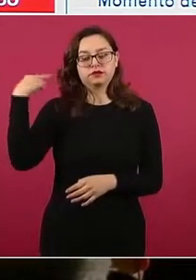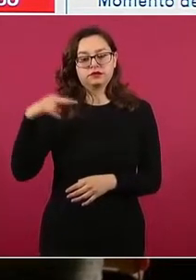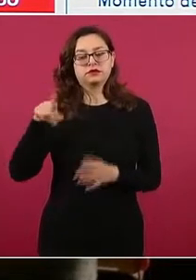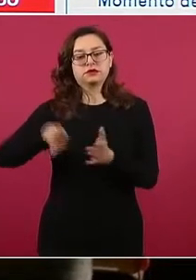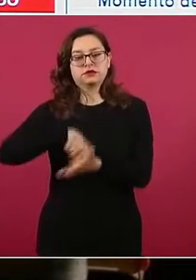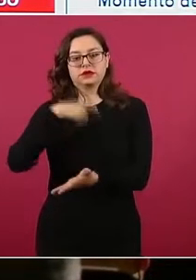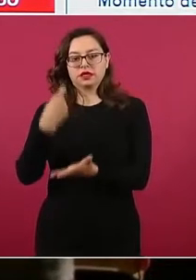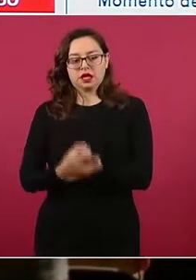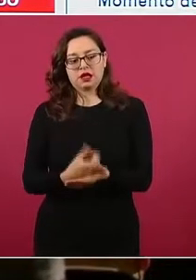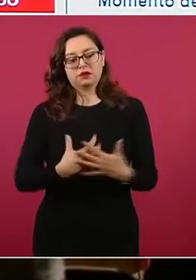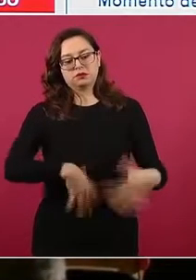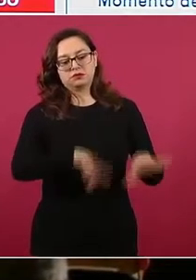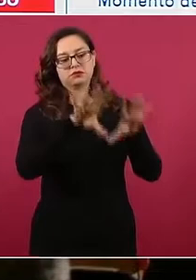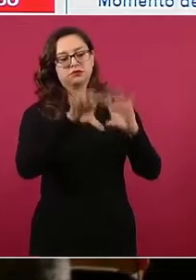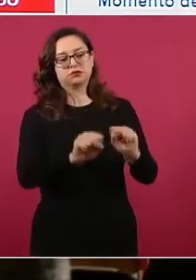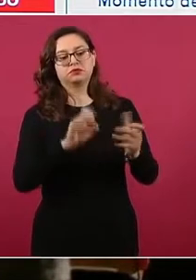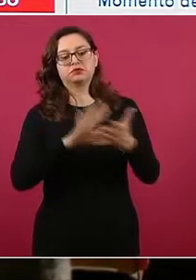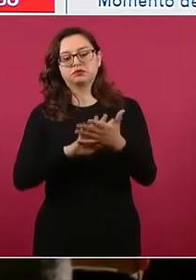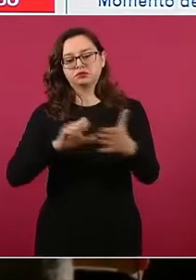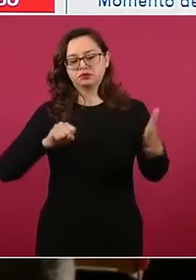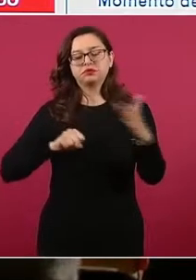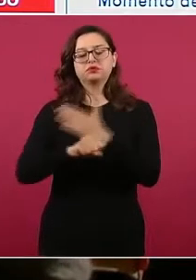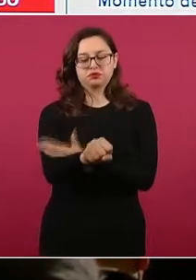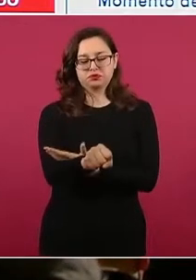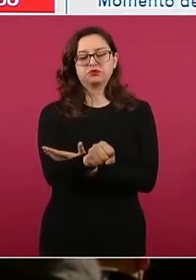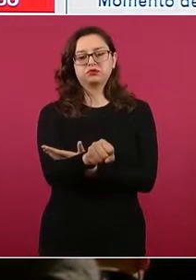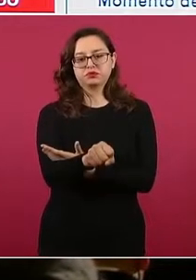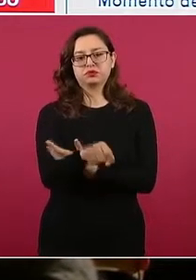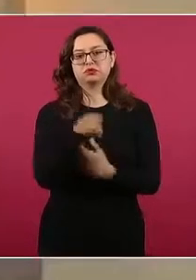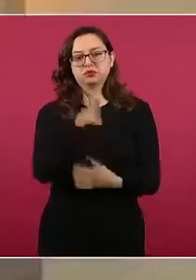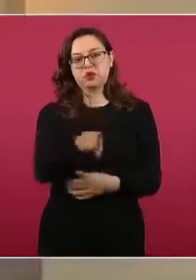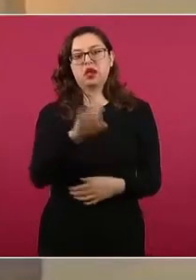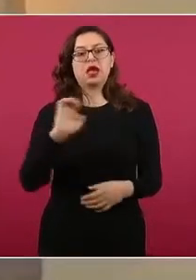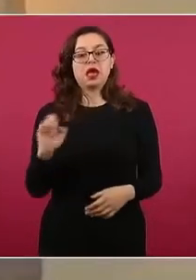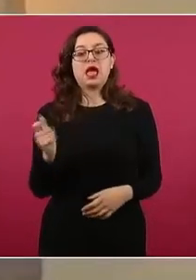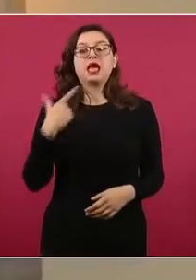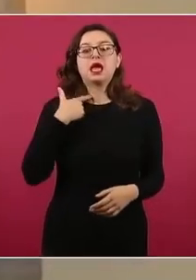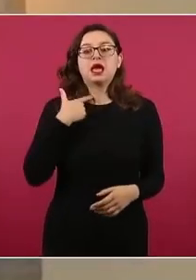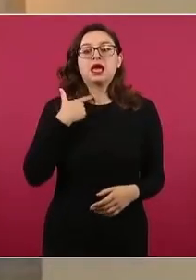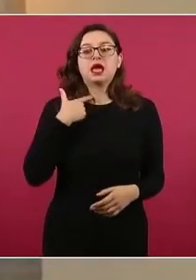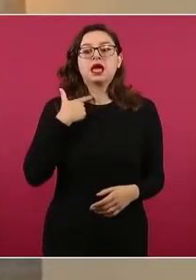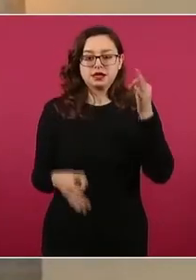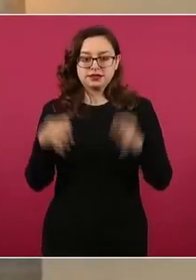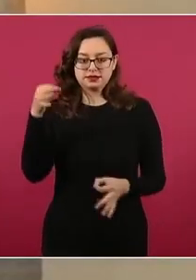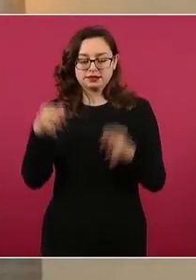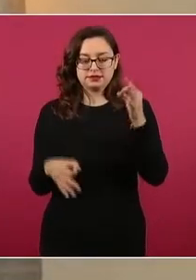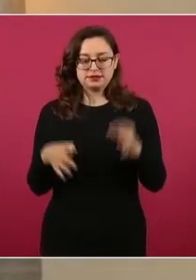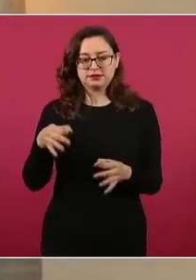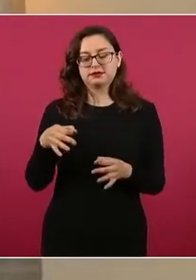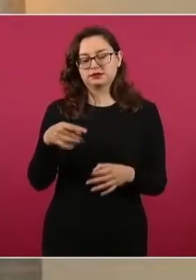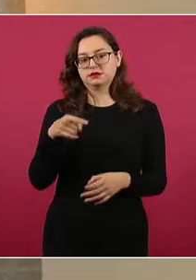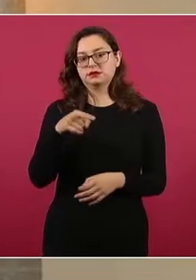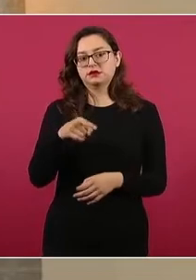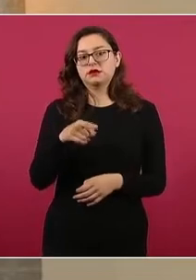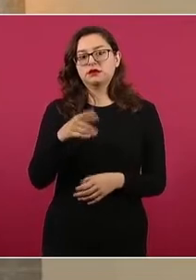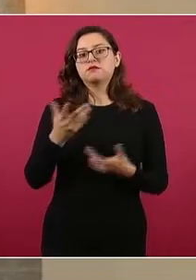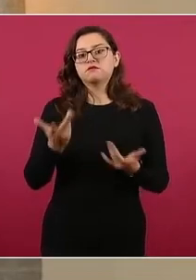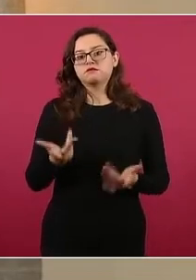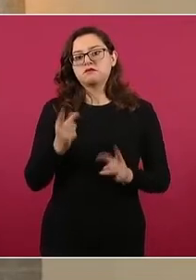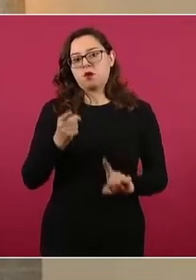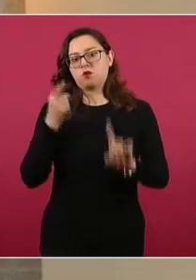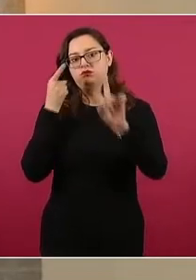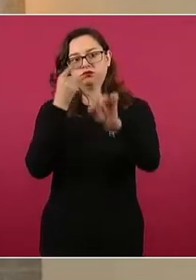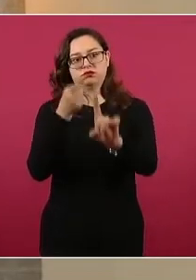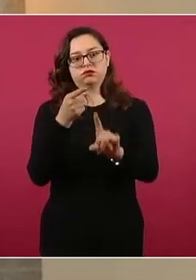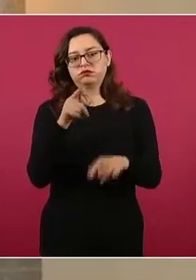Jalapa, la imputación en contra del exfiscal general de Veracruz, que es un objetivo